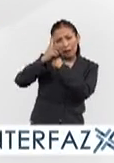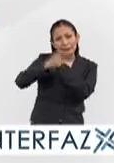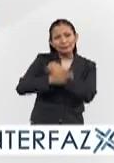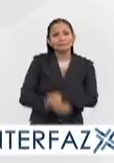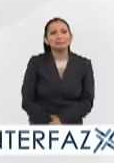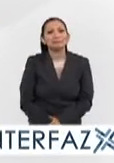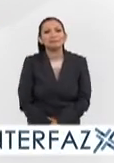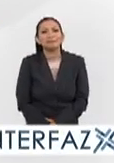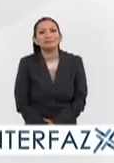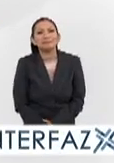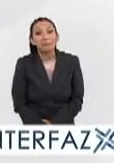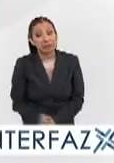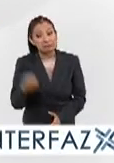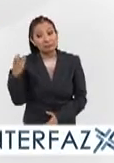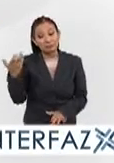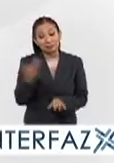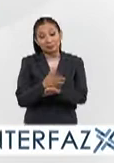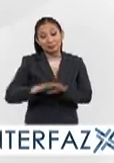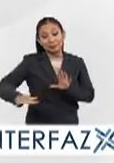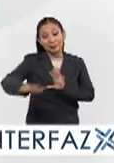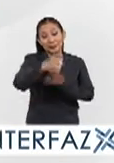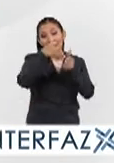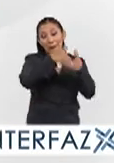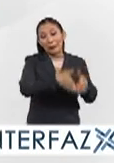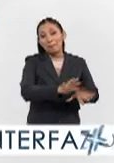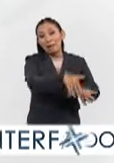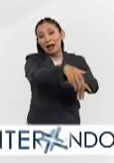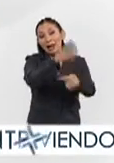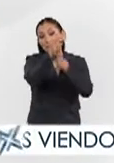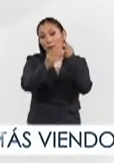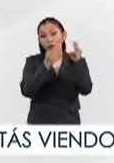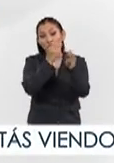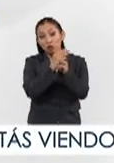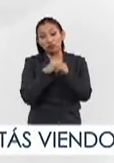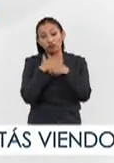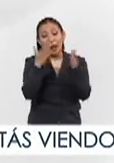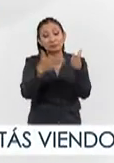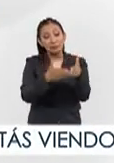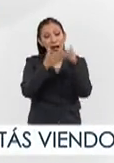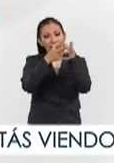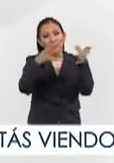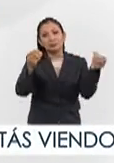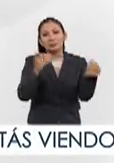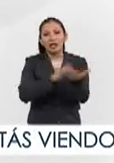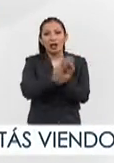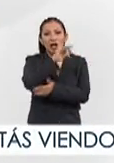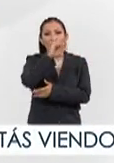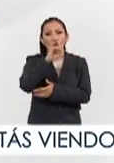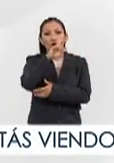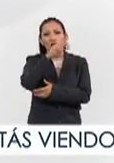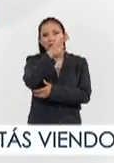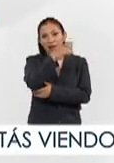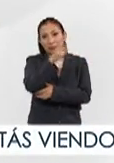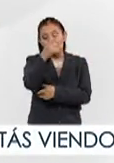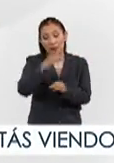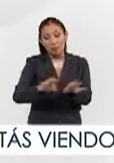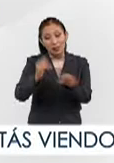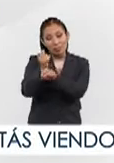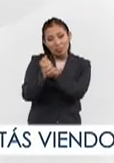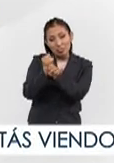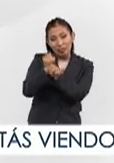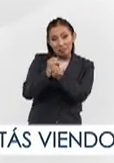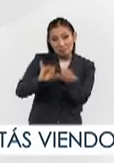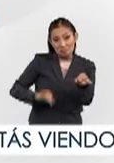europeos pues eso es lo que pasa en los mares del mundo con estas pues grandes embarcaciones gracias Jorge por este importante